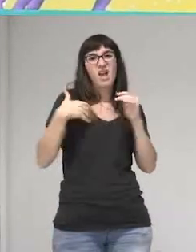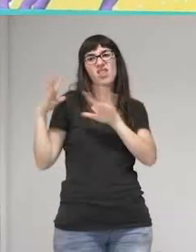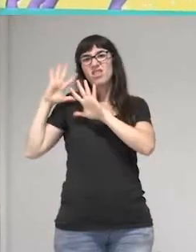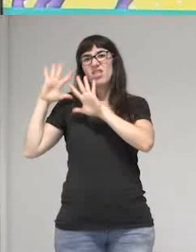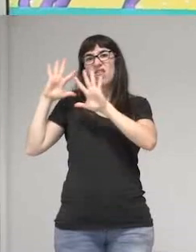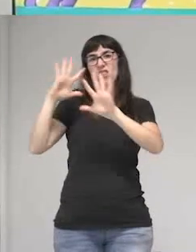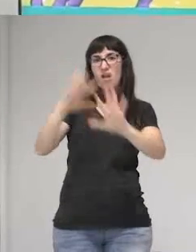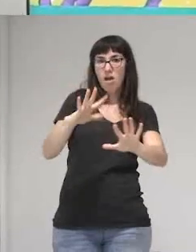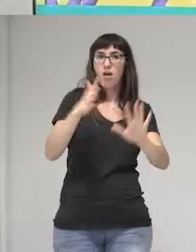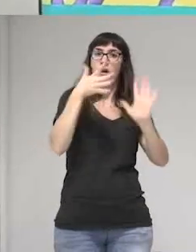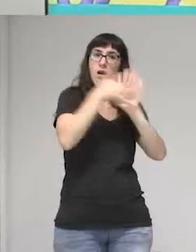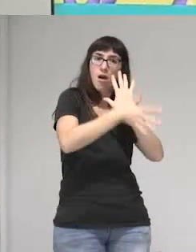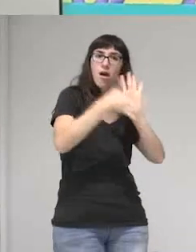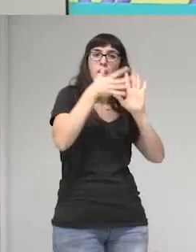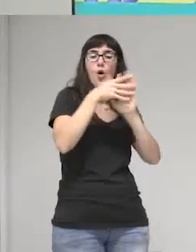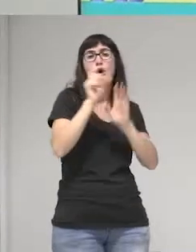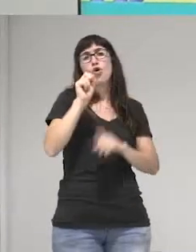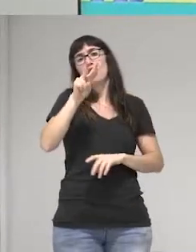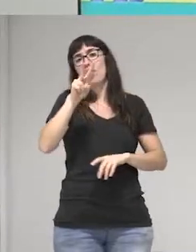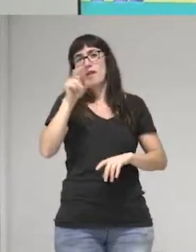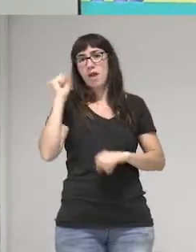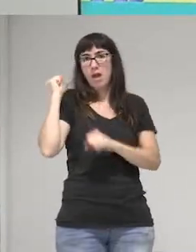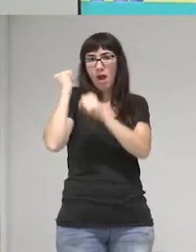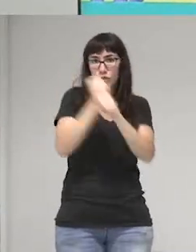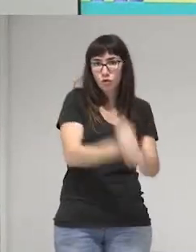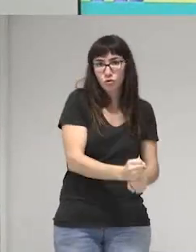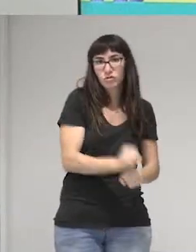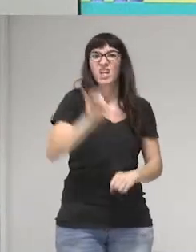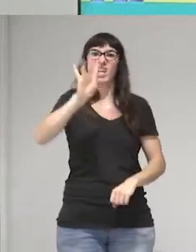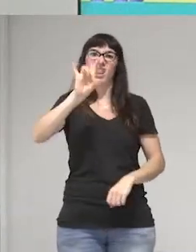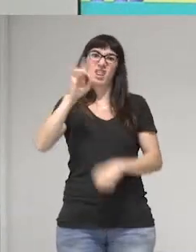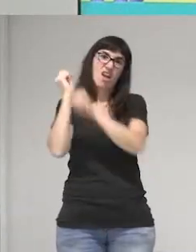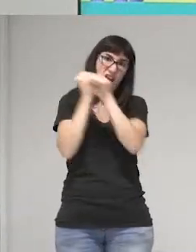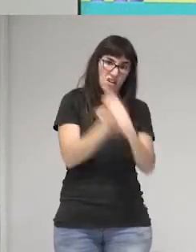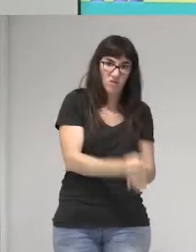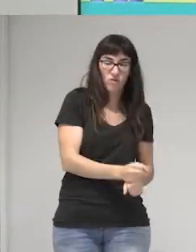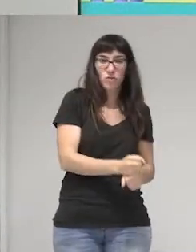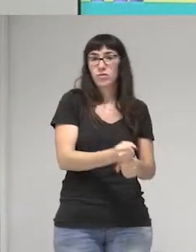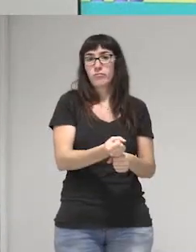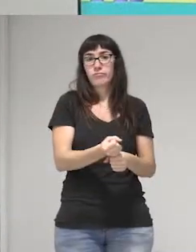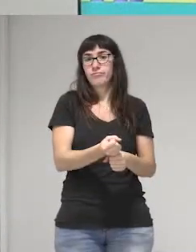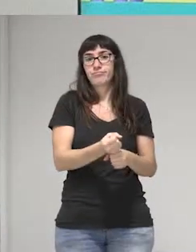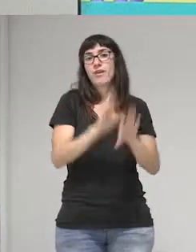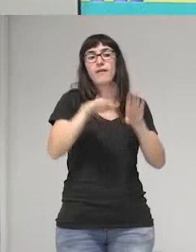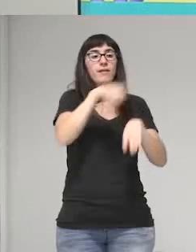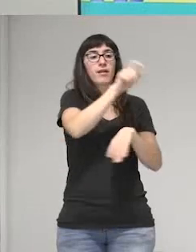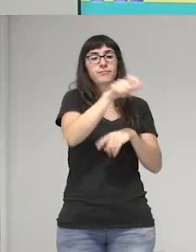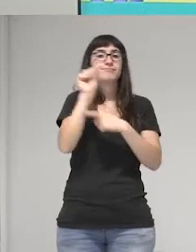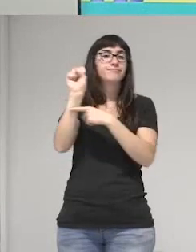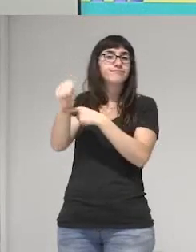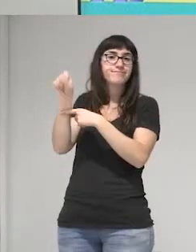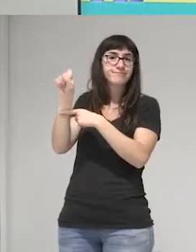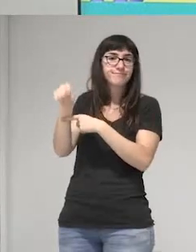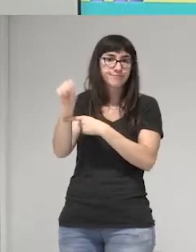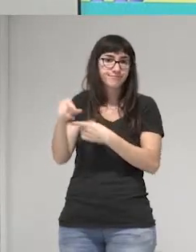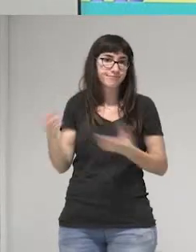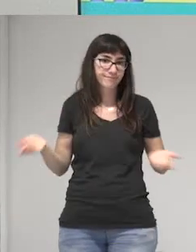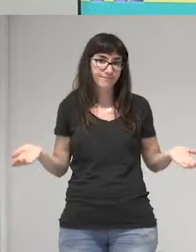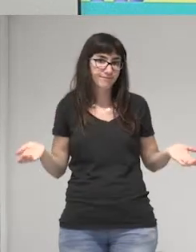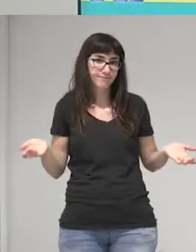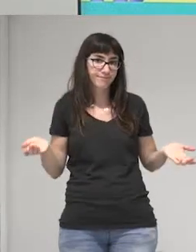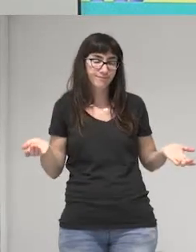años, doce años, quince años, cinco años, y que nadie les escuchaba. Y entonces,